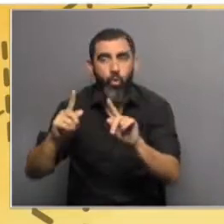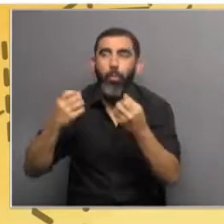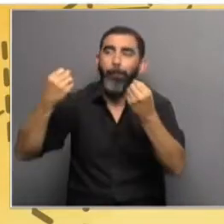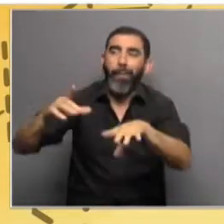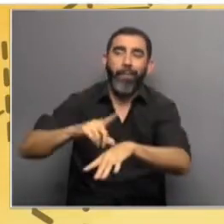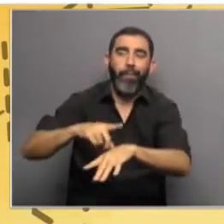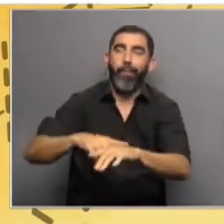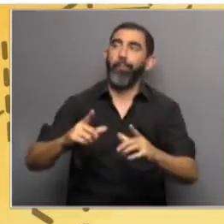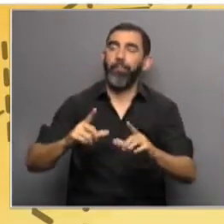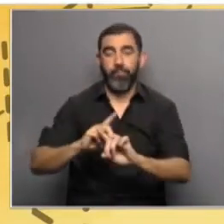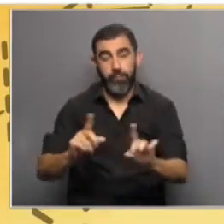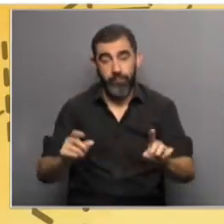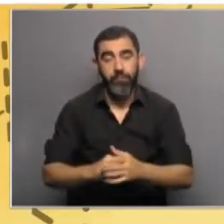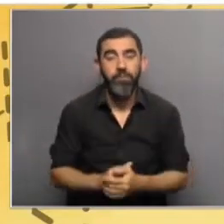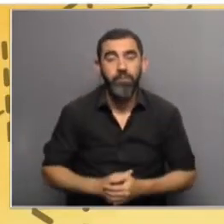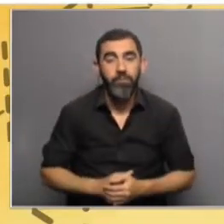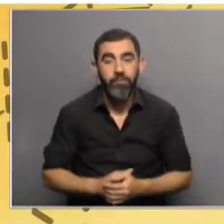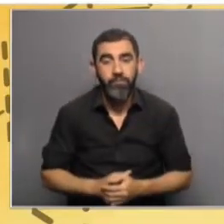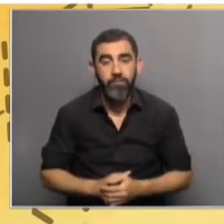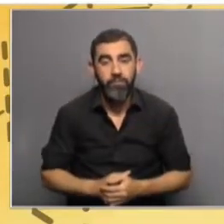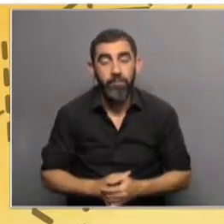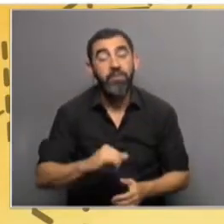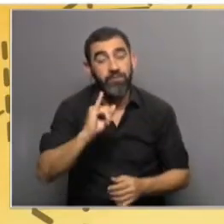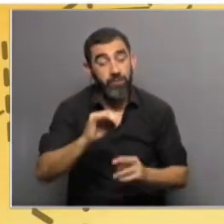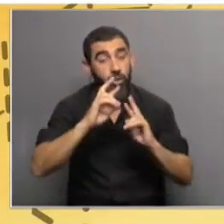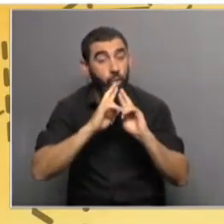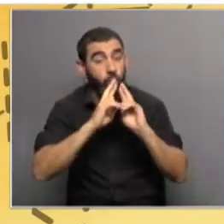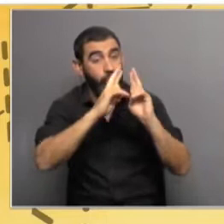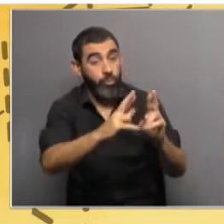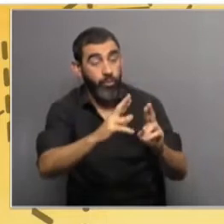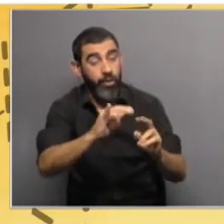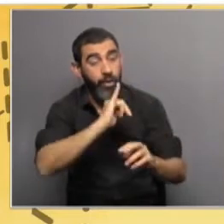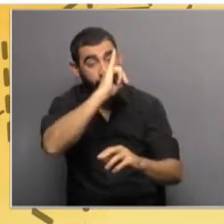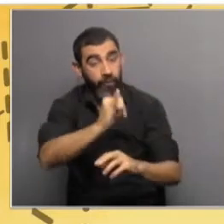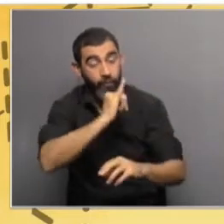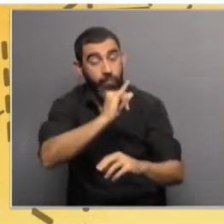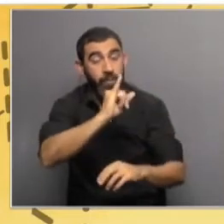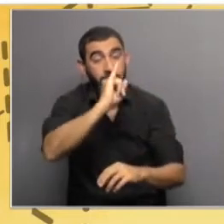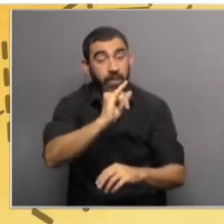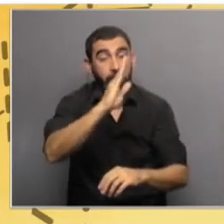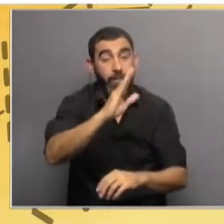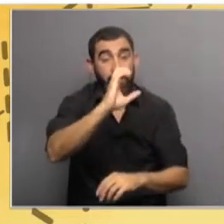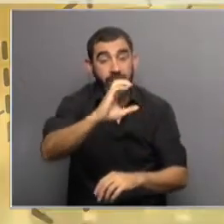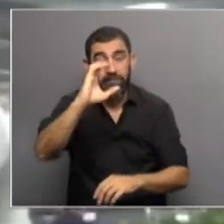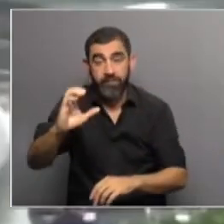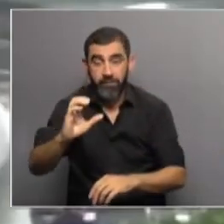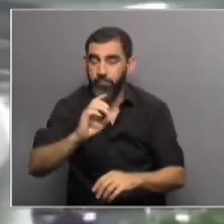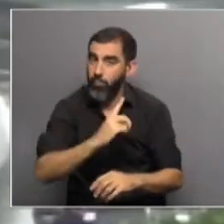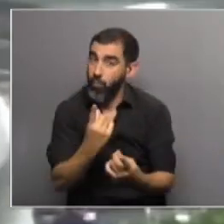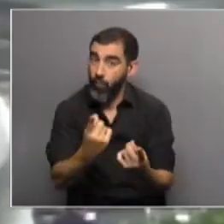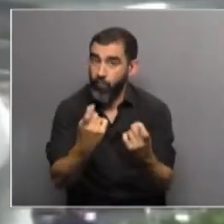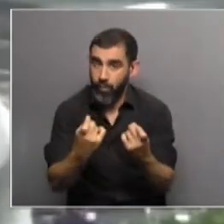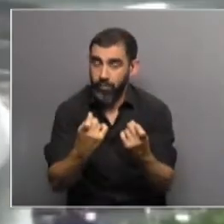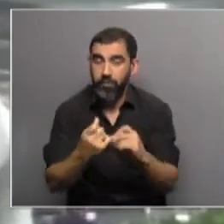Sí, exacto. Los resultados del informe del IPCC, como comentaste, son contundentes.